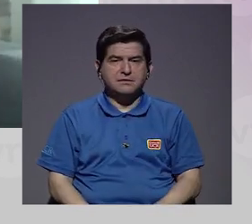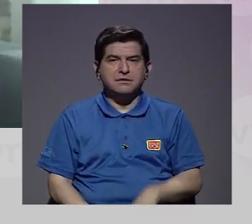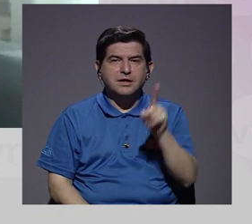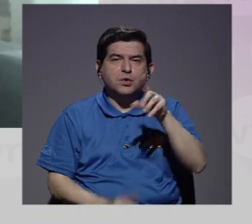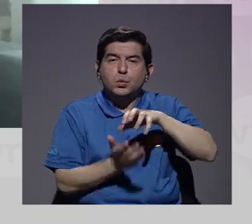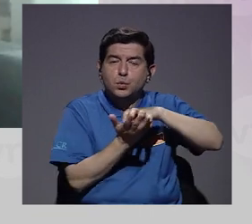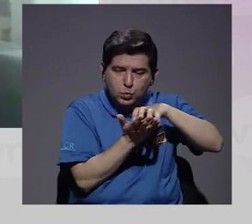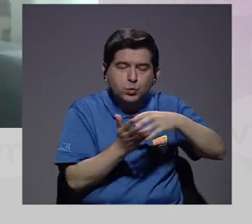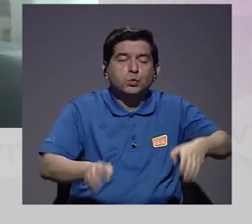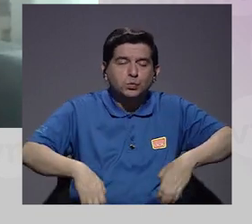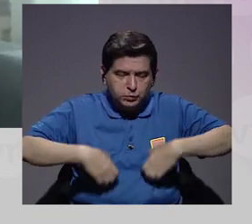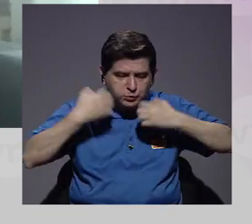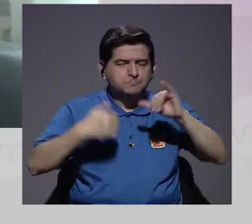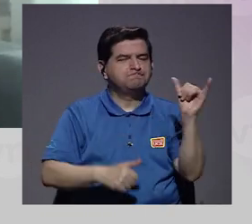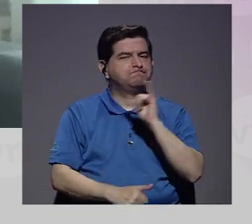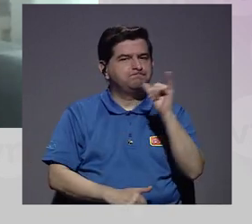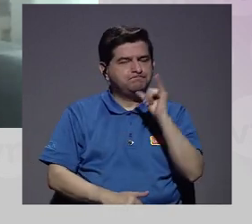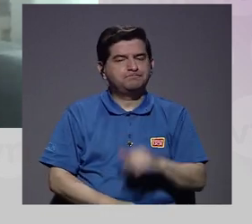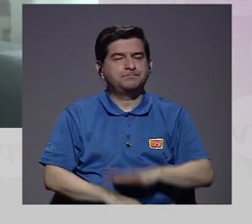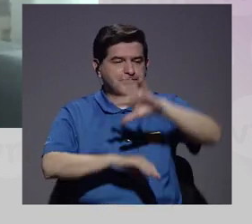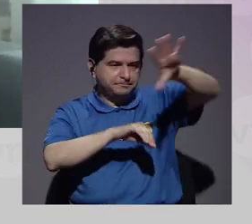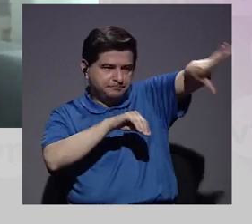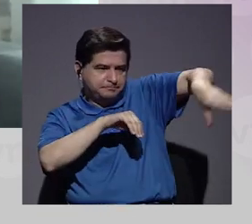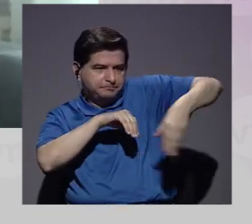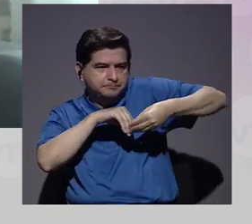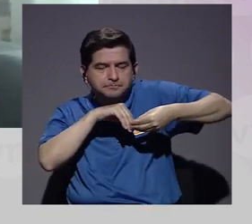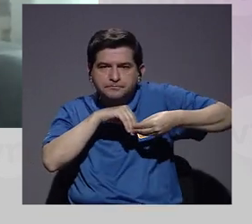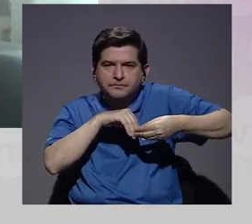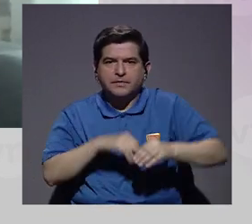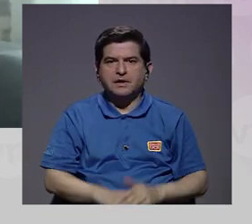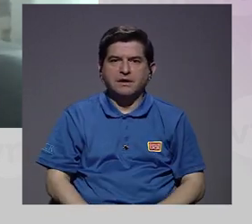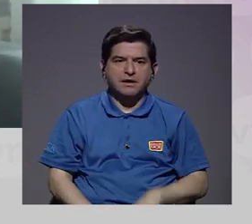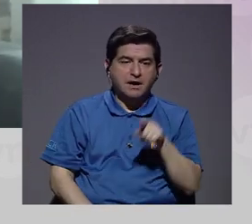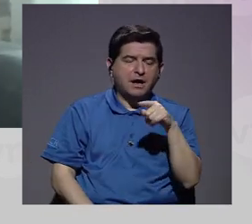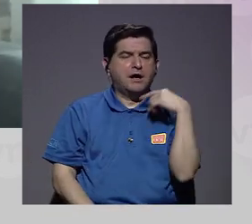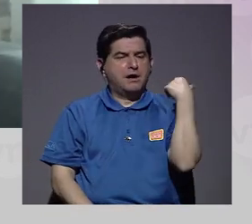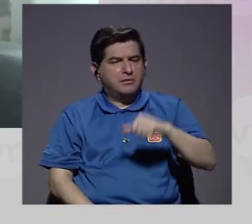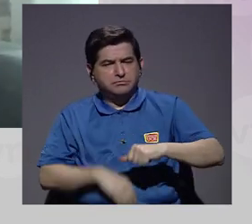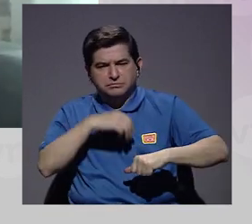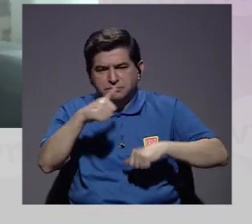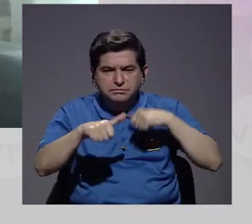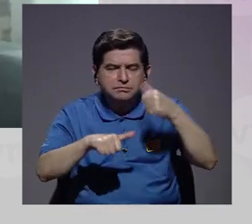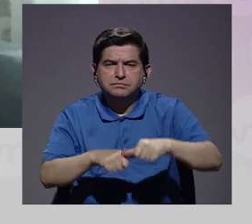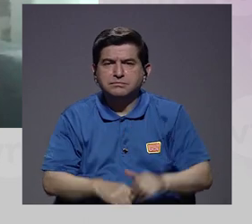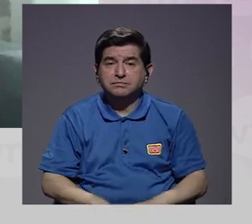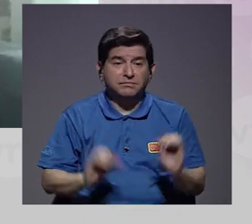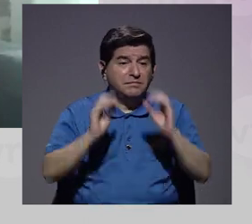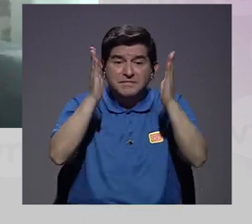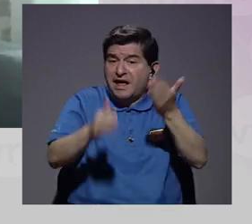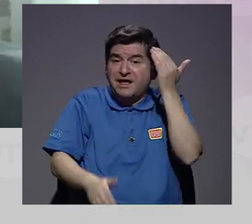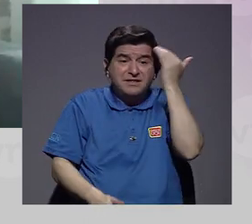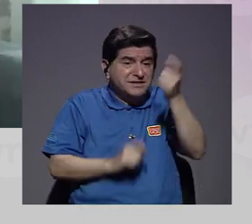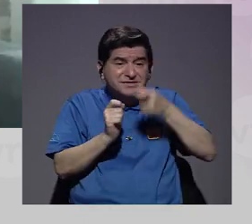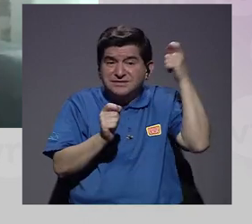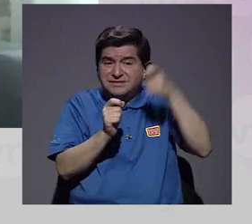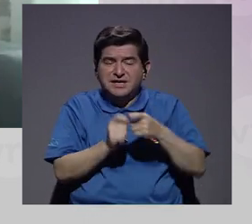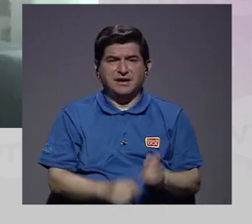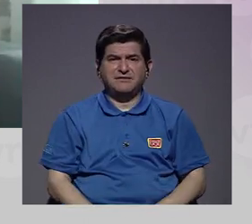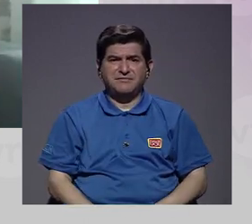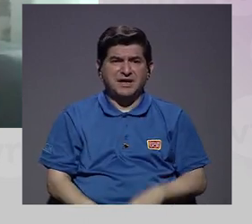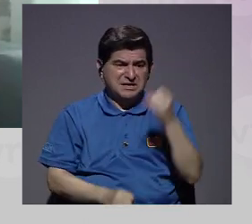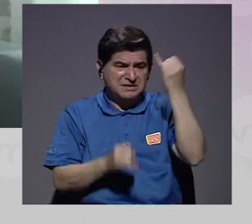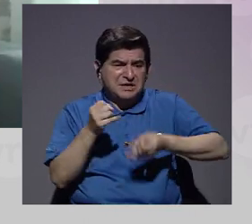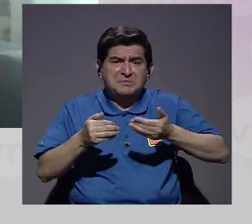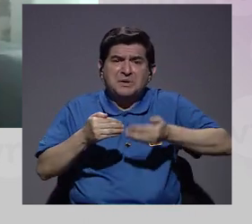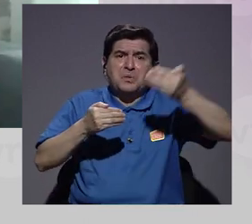y que hay una incertidumbre también que se suma a ese esfuerzo, porque nadie sabe, sin cierta,